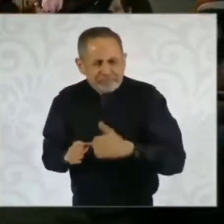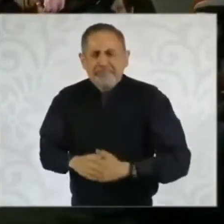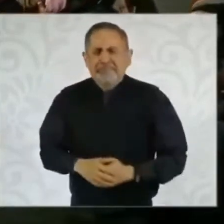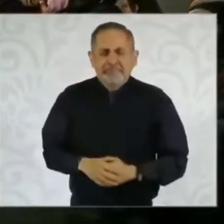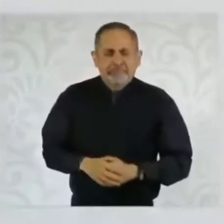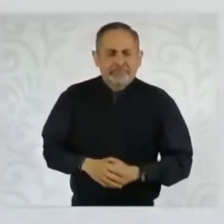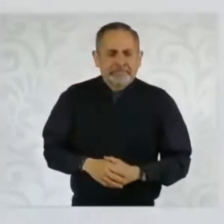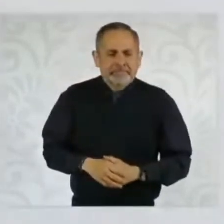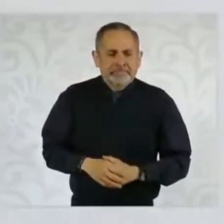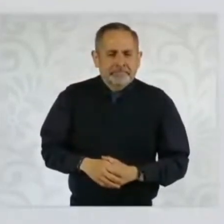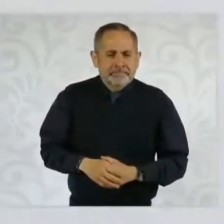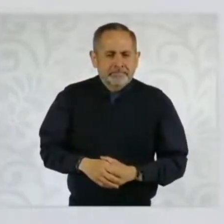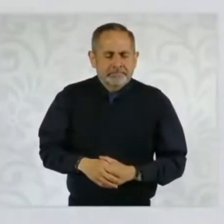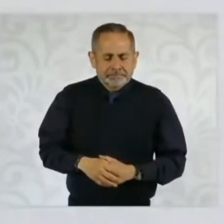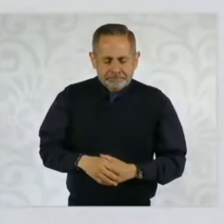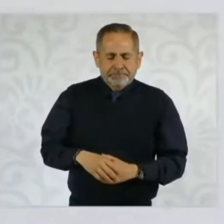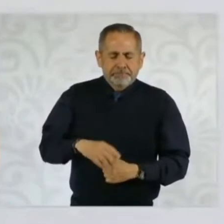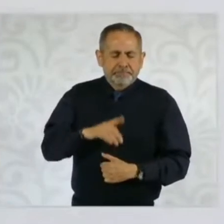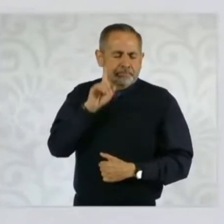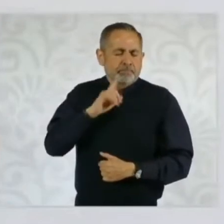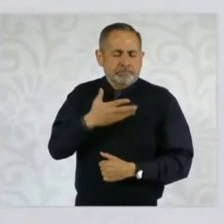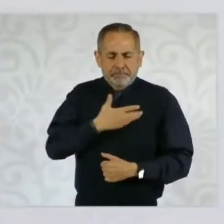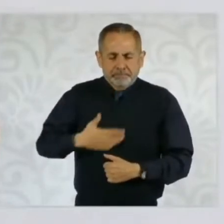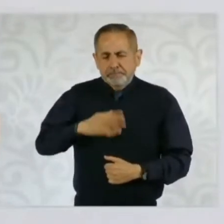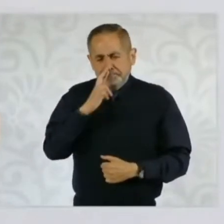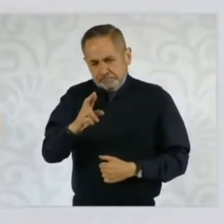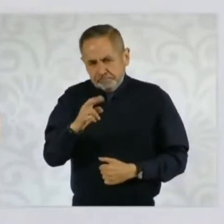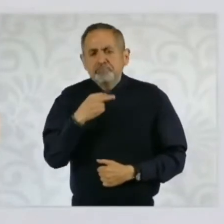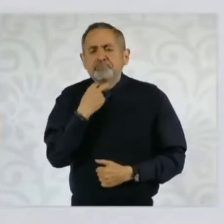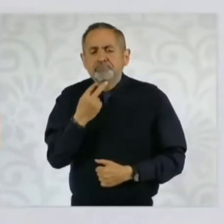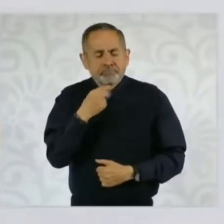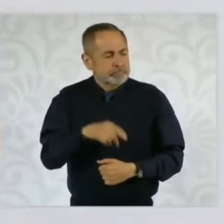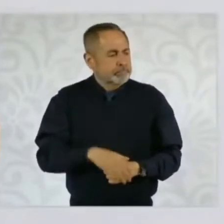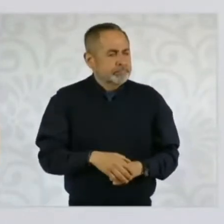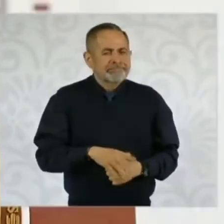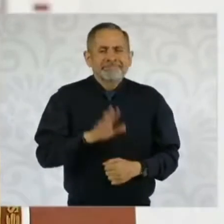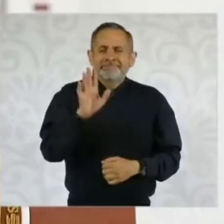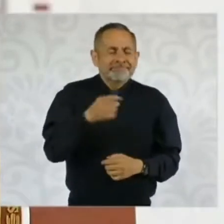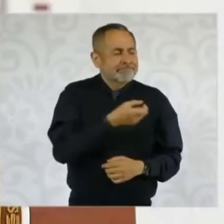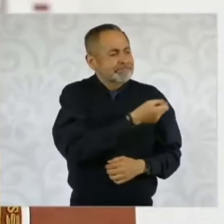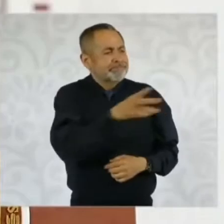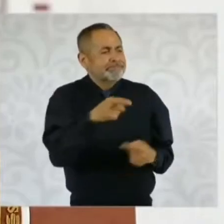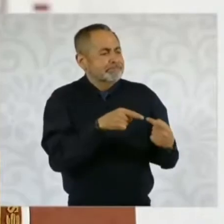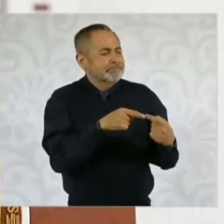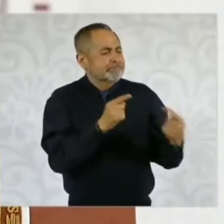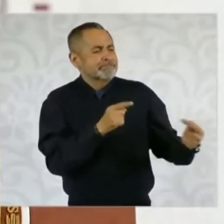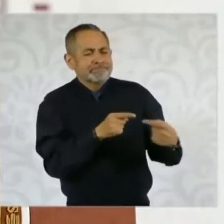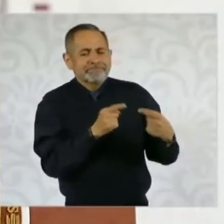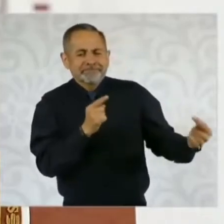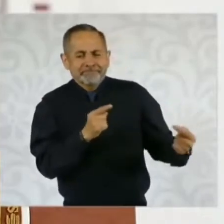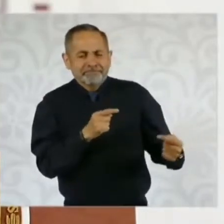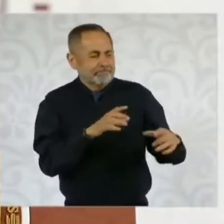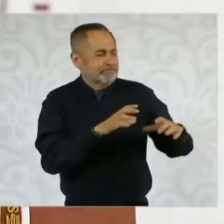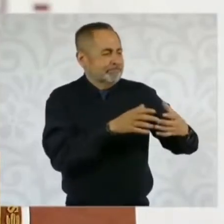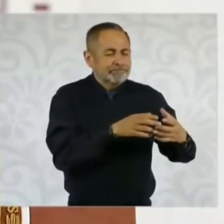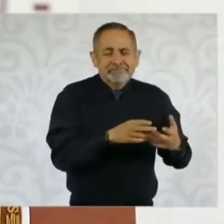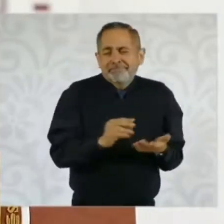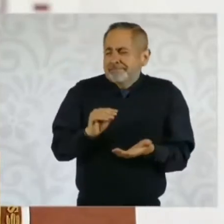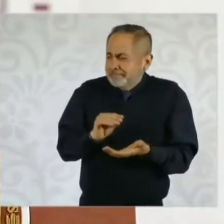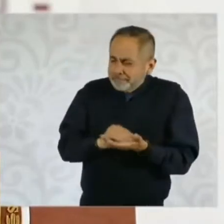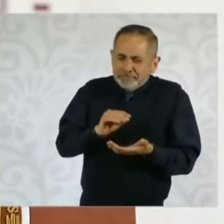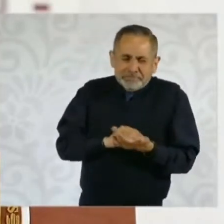Nuestros adversarios y algunos sectores que defienden